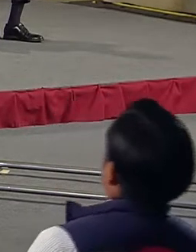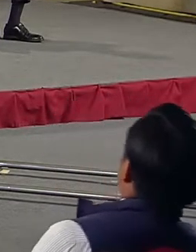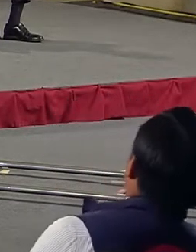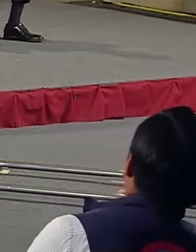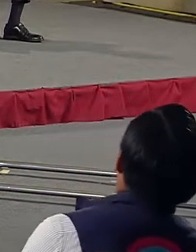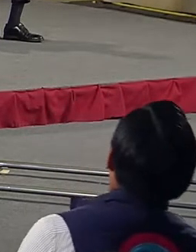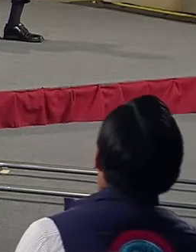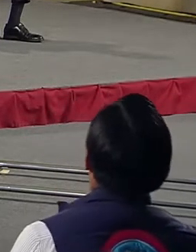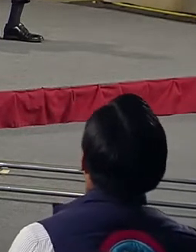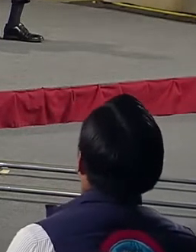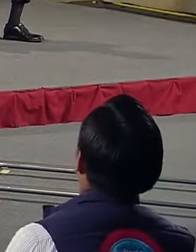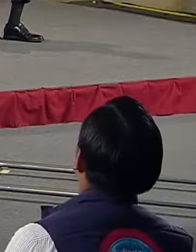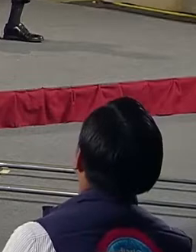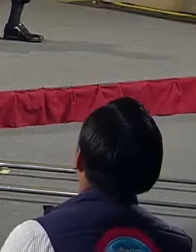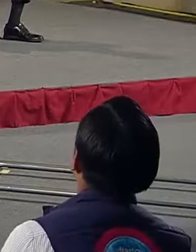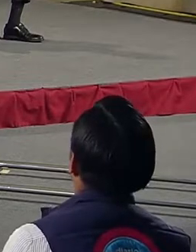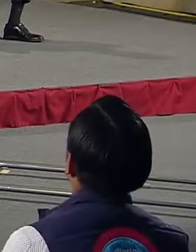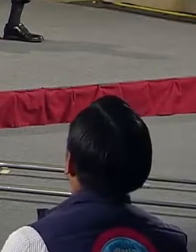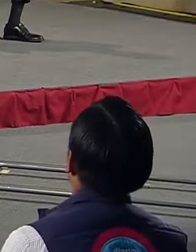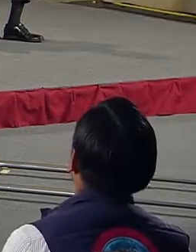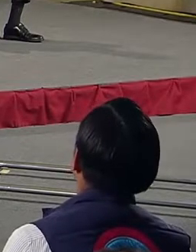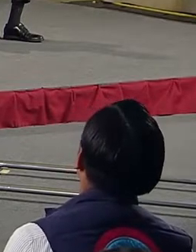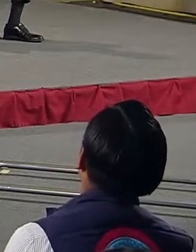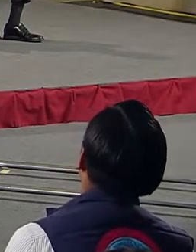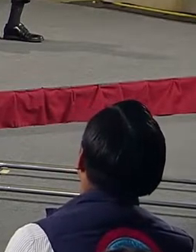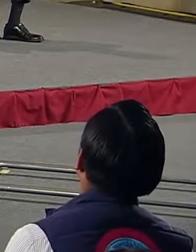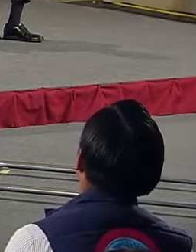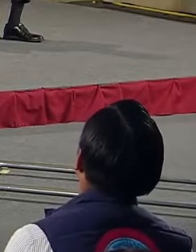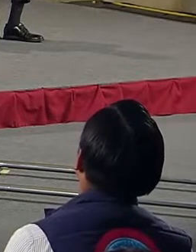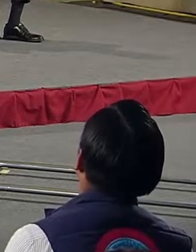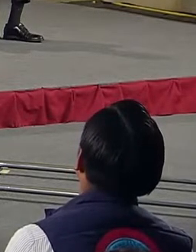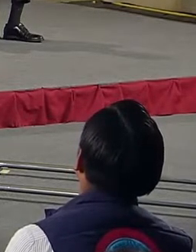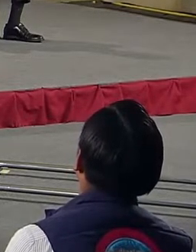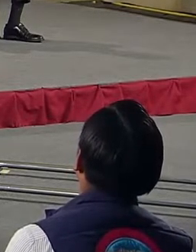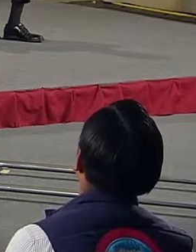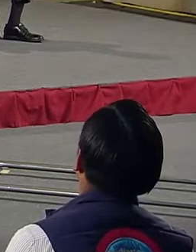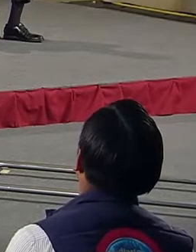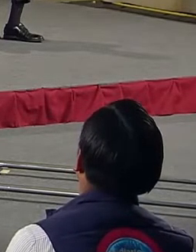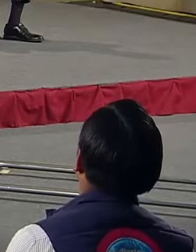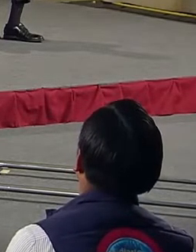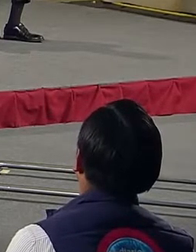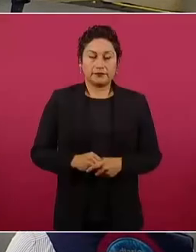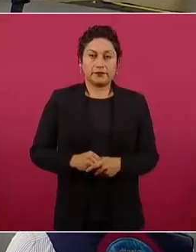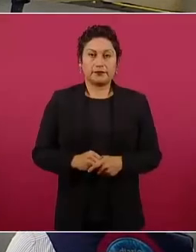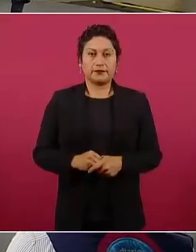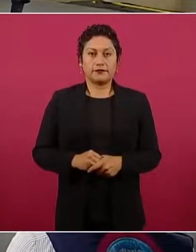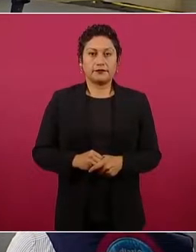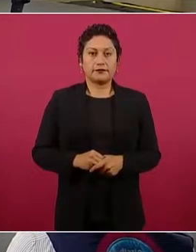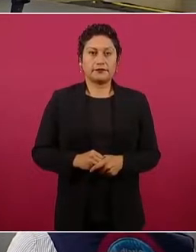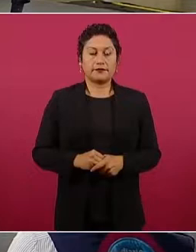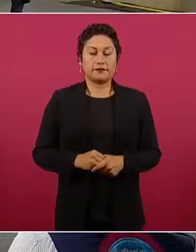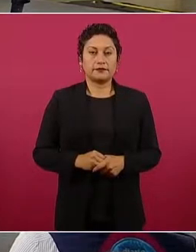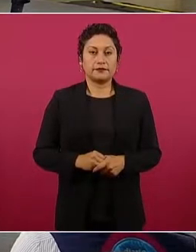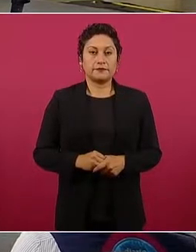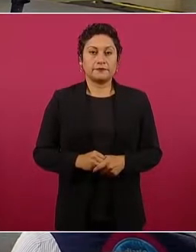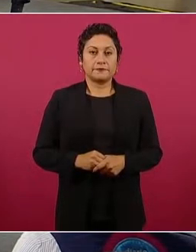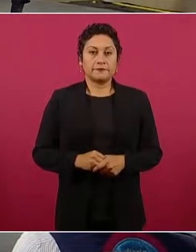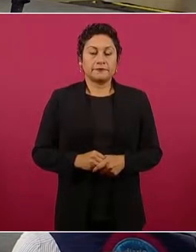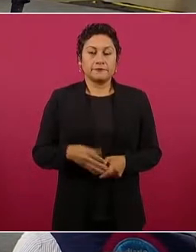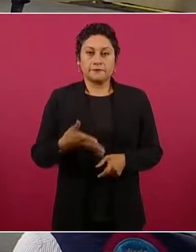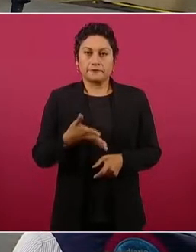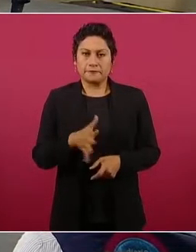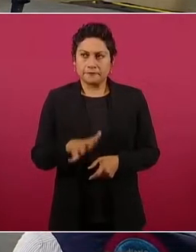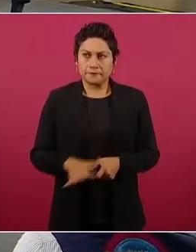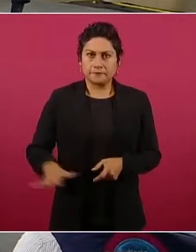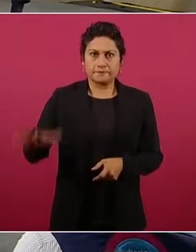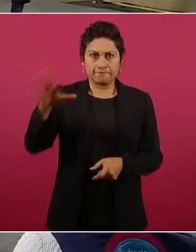Fue casi por unanimidad que se aprobó, pero ahora